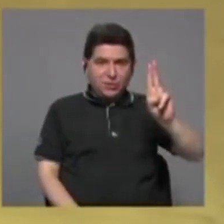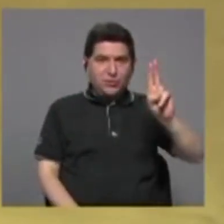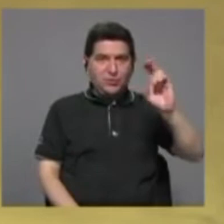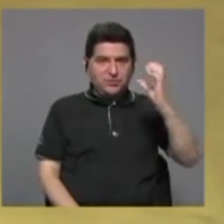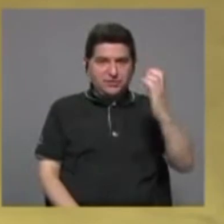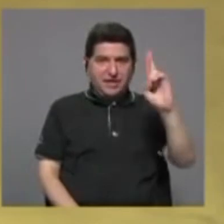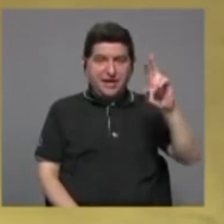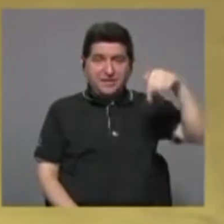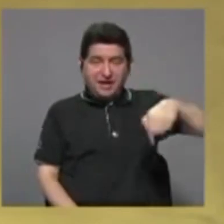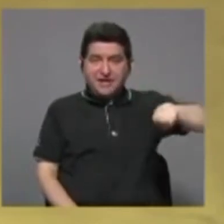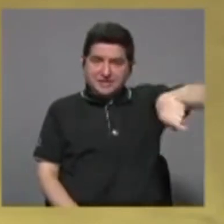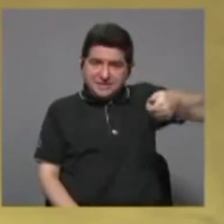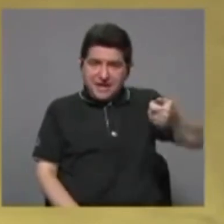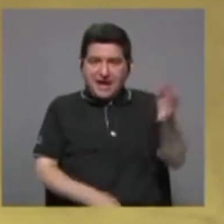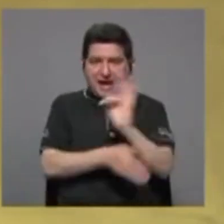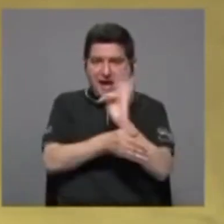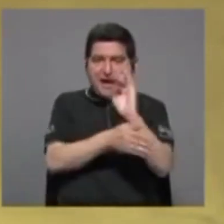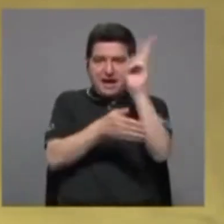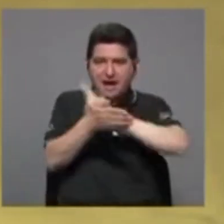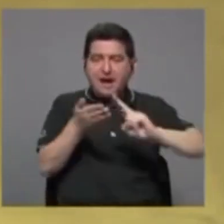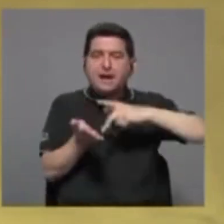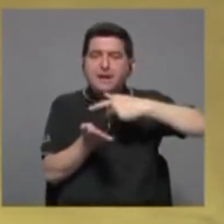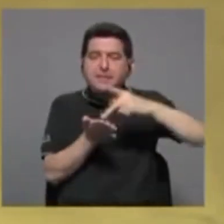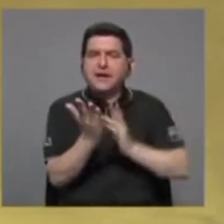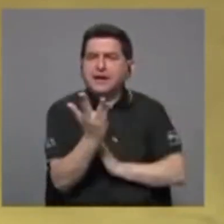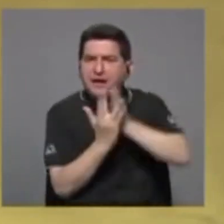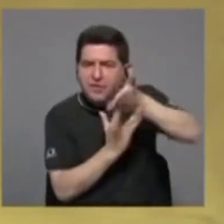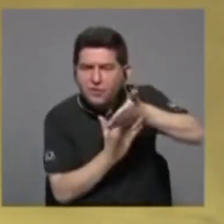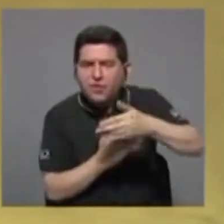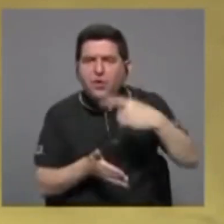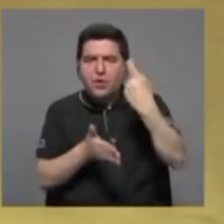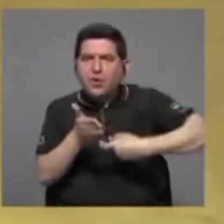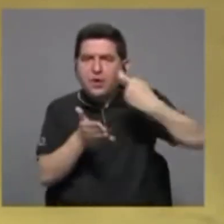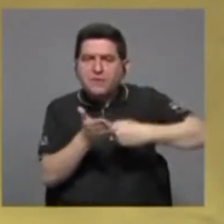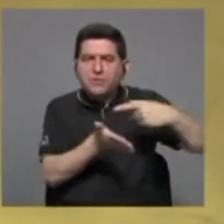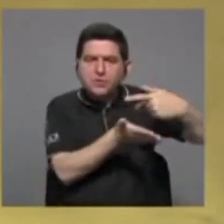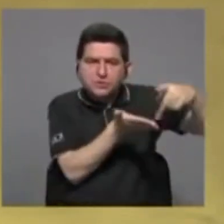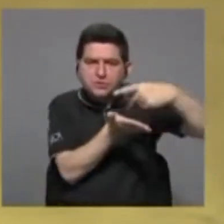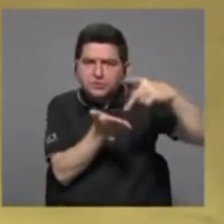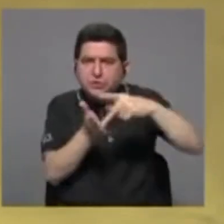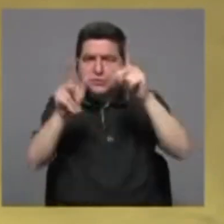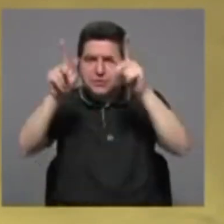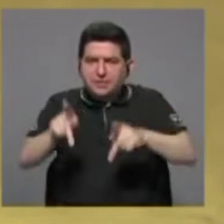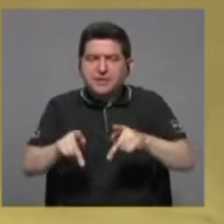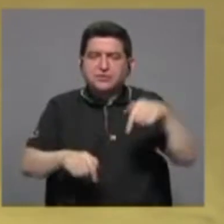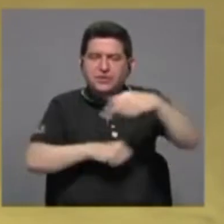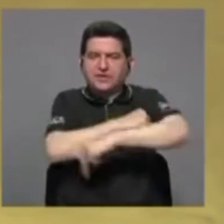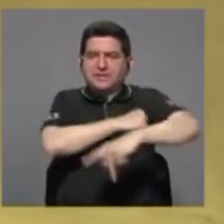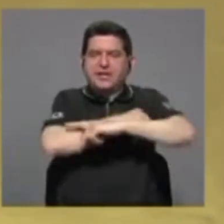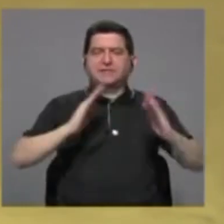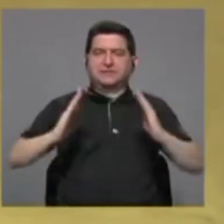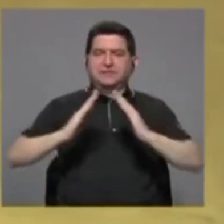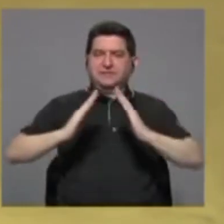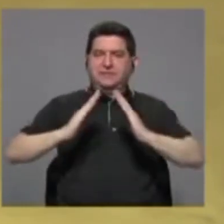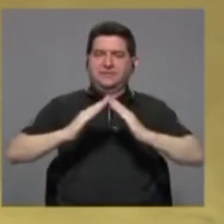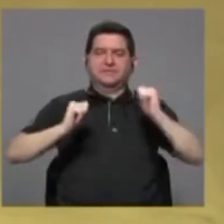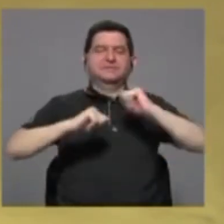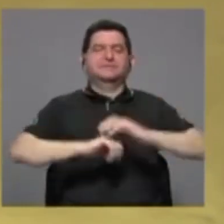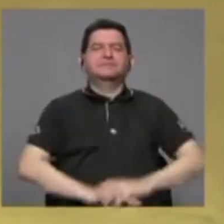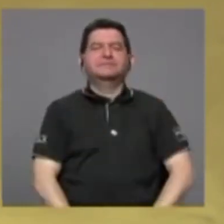televisivo universitario que se paga con los impuestos que tributan los habitantes de este país y